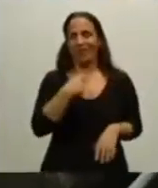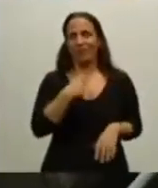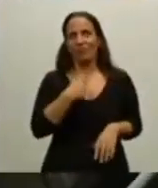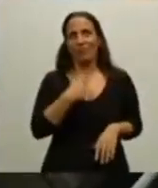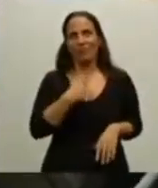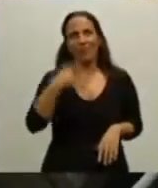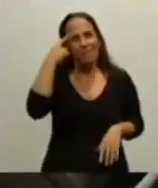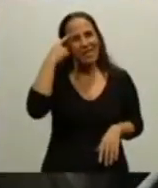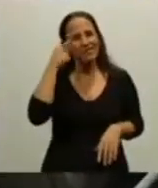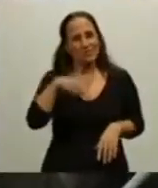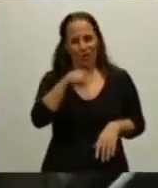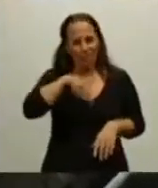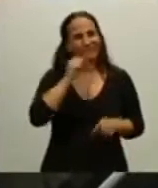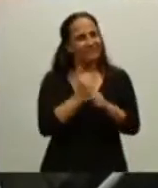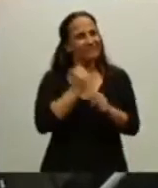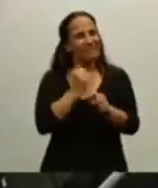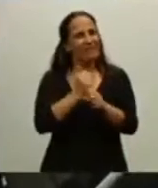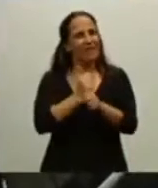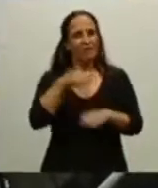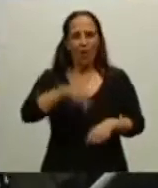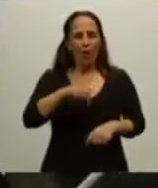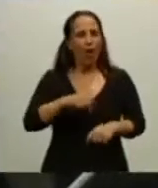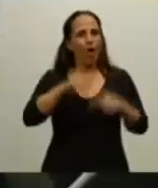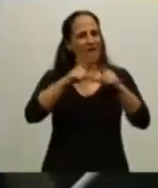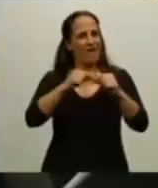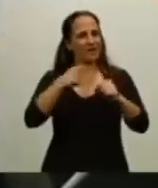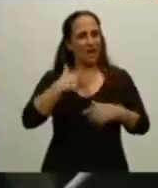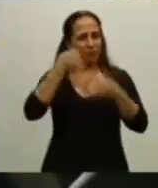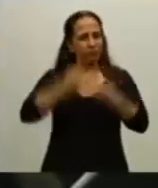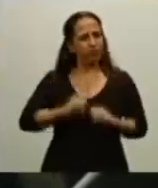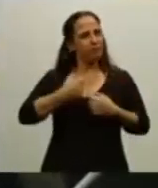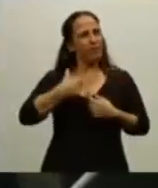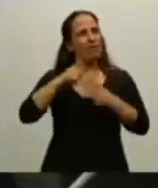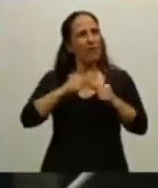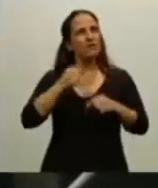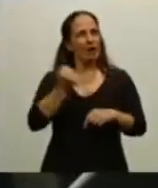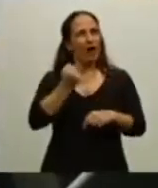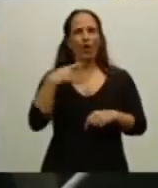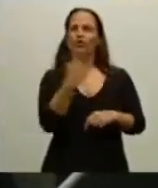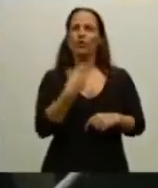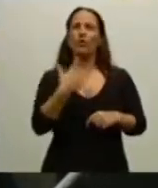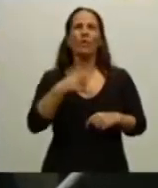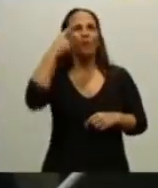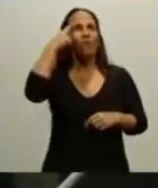de reafirmación en el día de hoy debe ser no solamente luchar